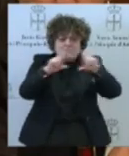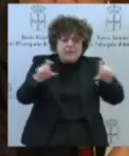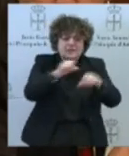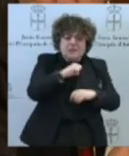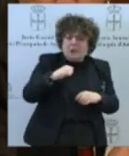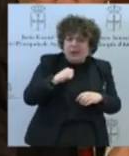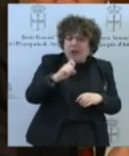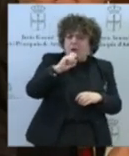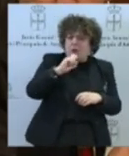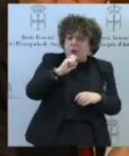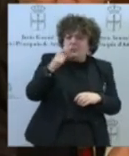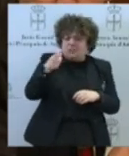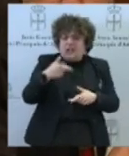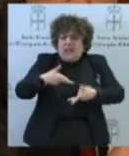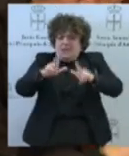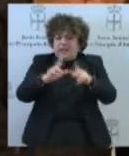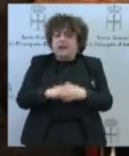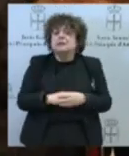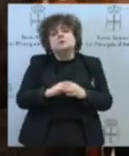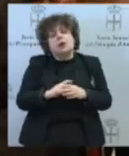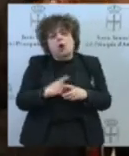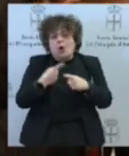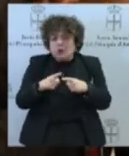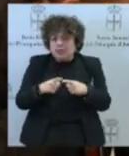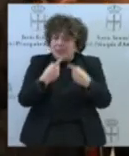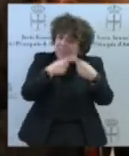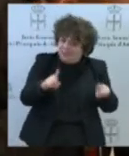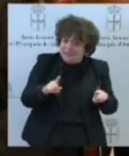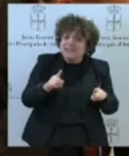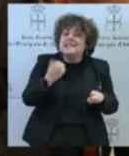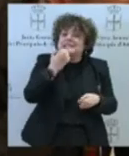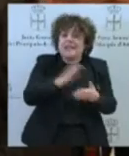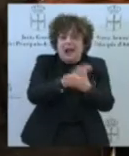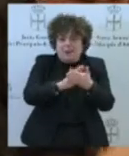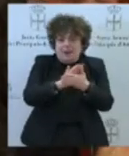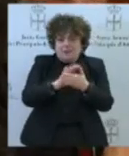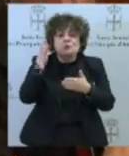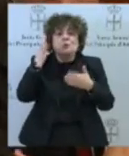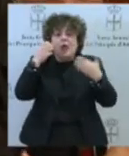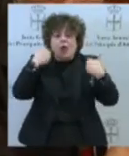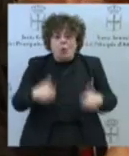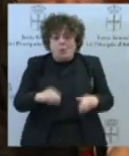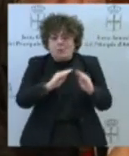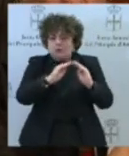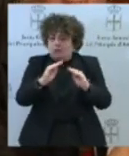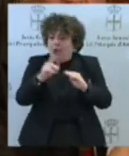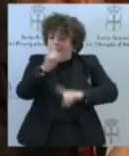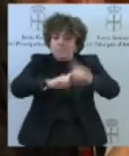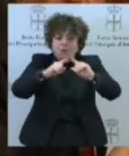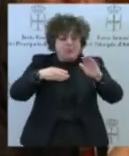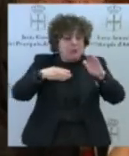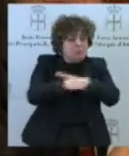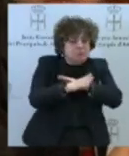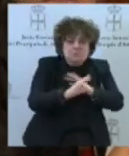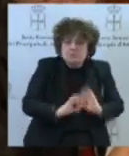distinta es cuando hablamos del cuerpo de las mujeres. Ahí no tienen ningún problema en intervenir sobre lo más íntimo y lo más sagrado que es el